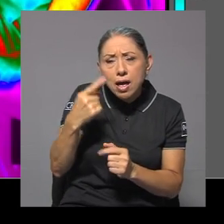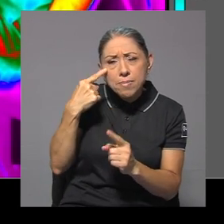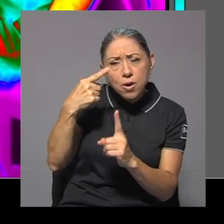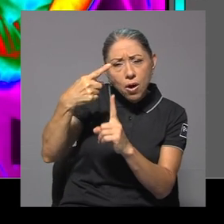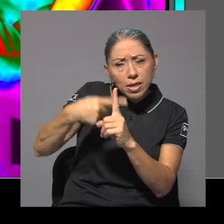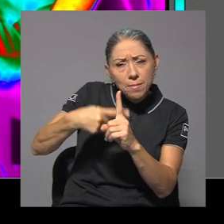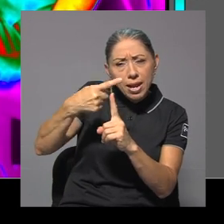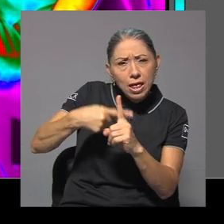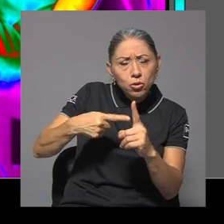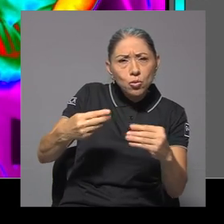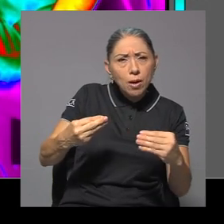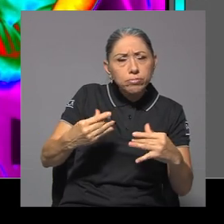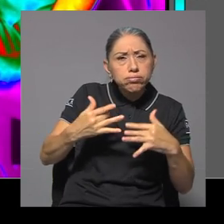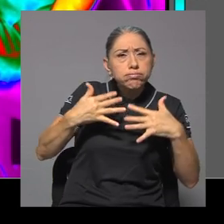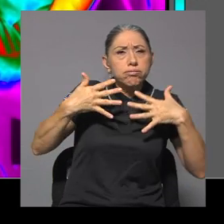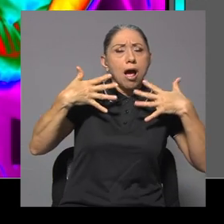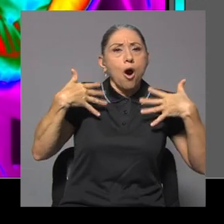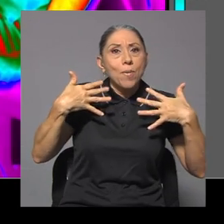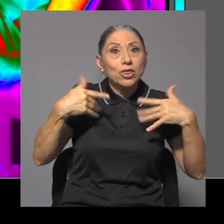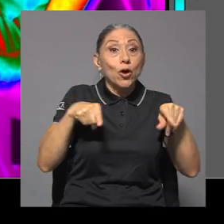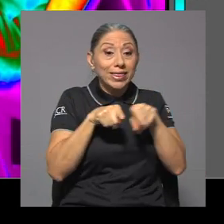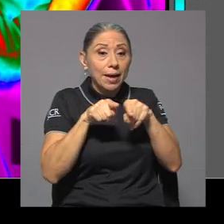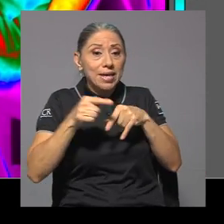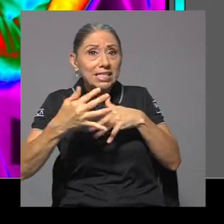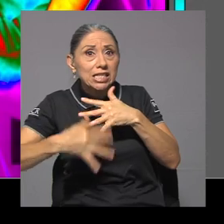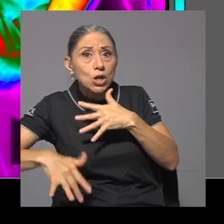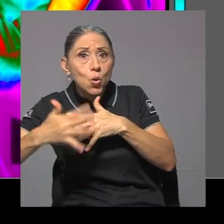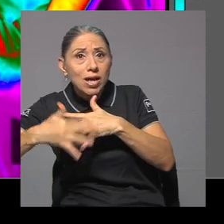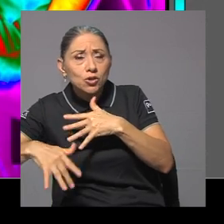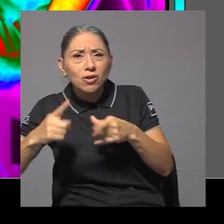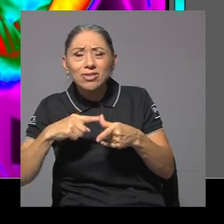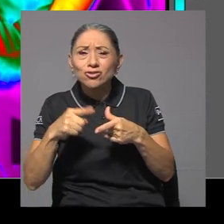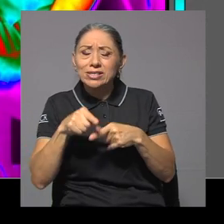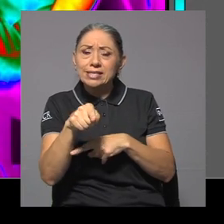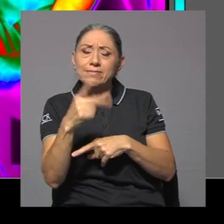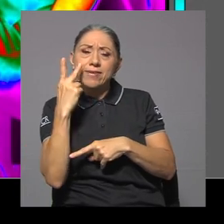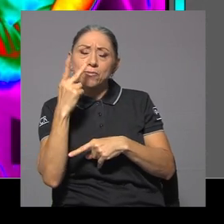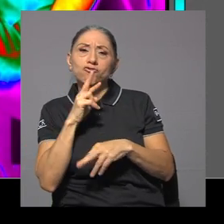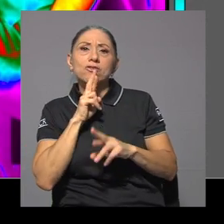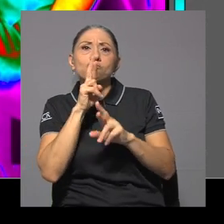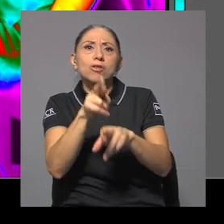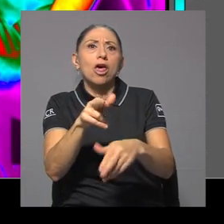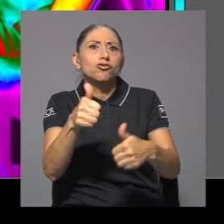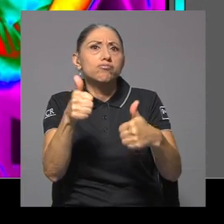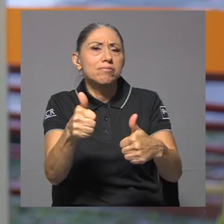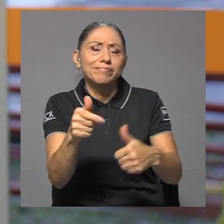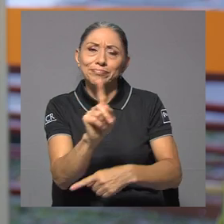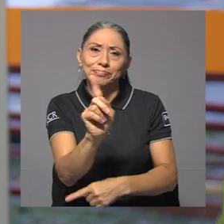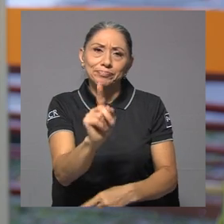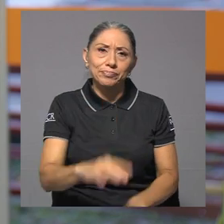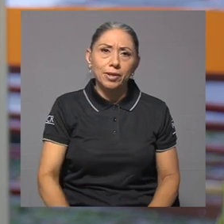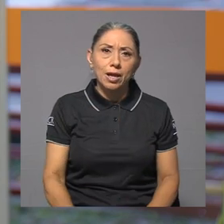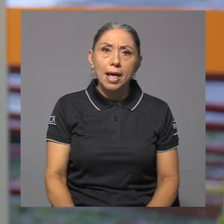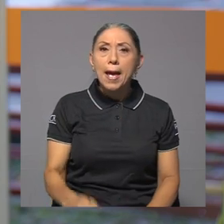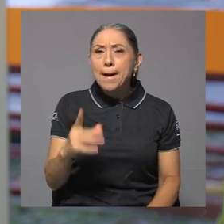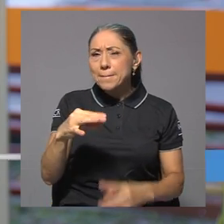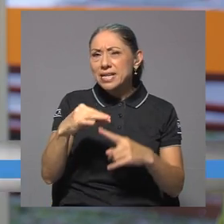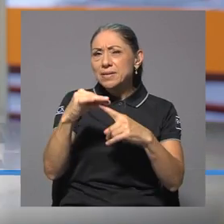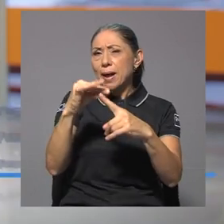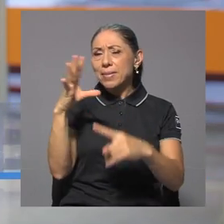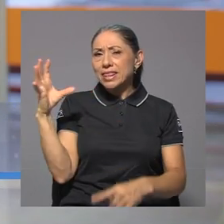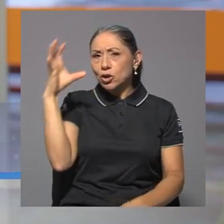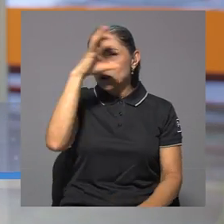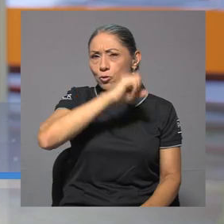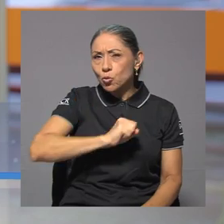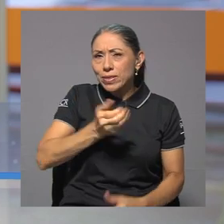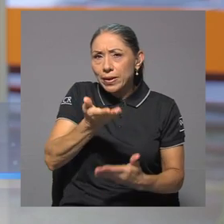temperatura y por consiguiente el de la circulación, sin embargo, tampoco tuvo resultados favorables. Los hallazgos principales fueron